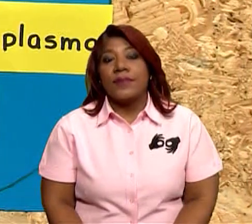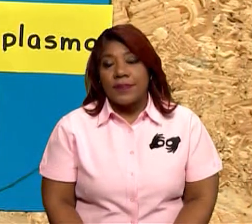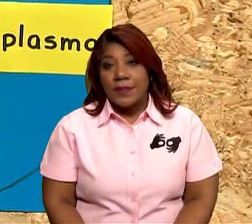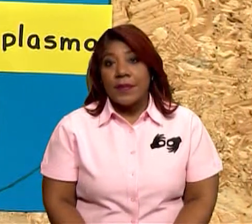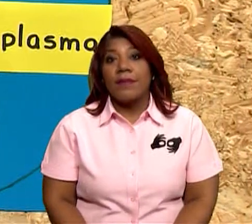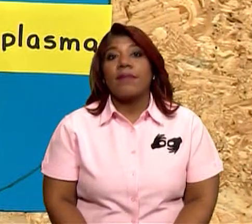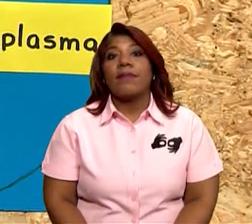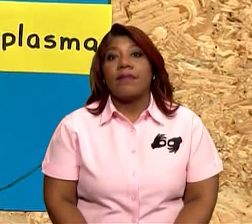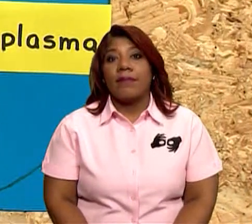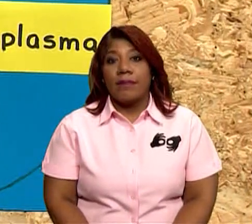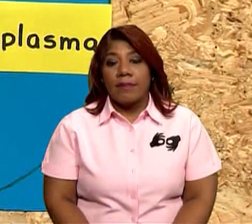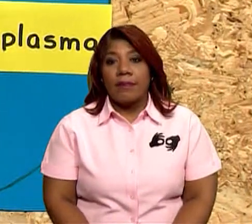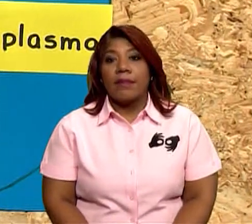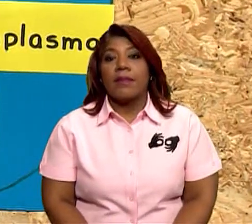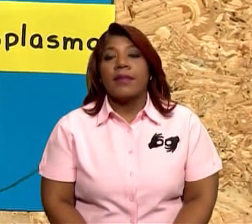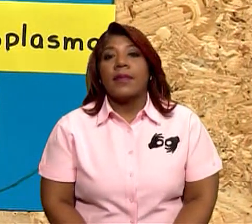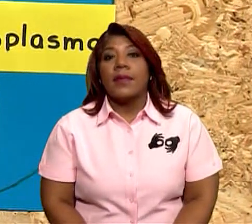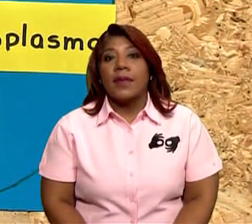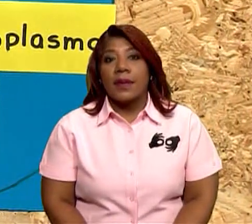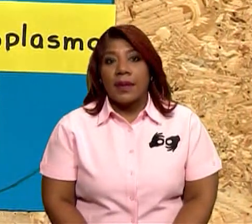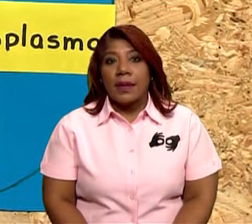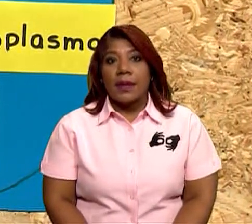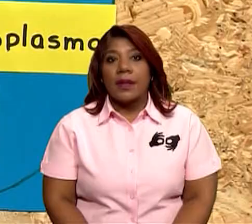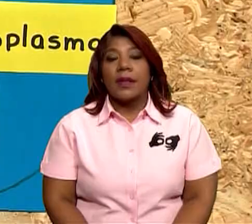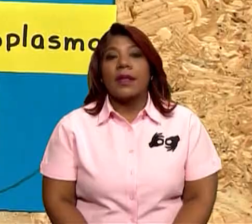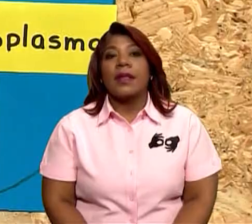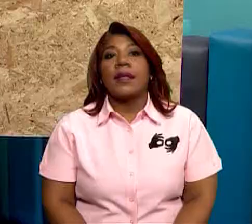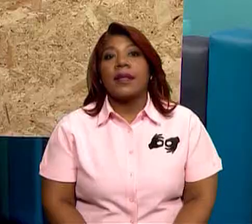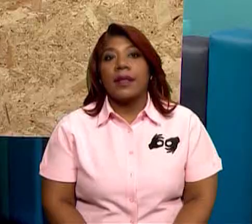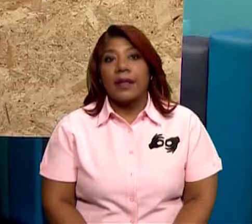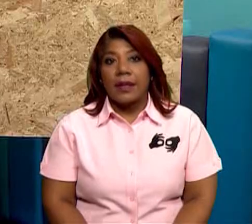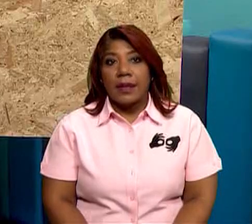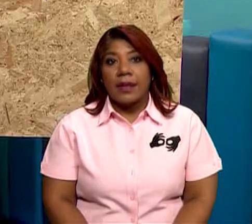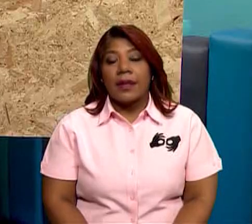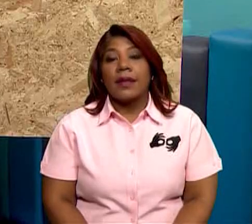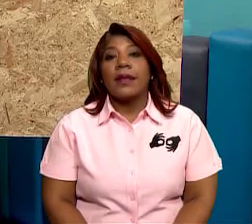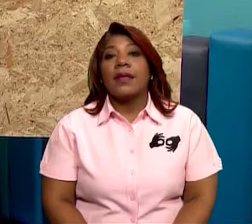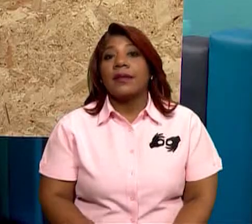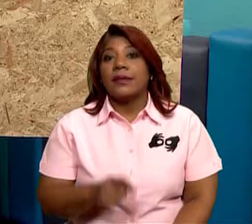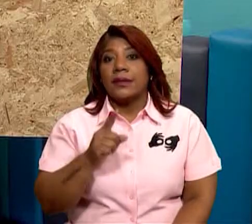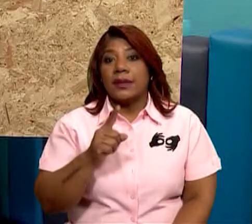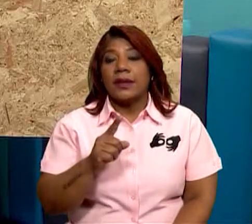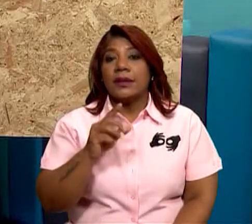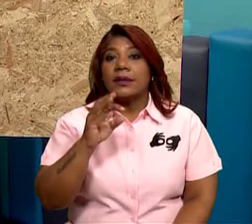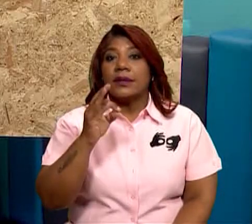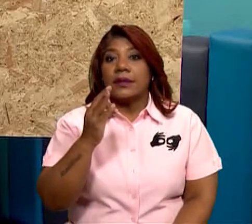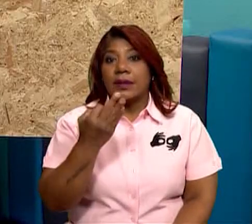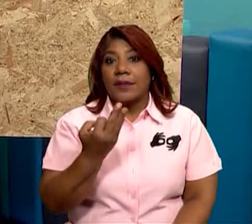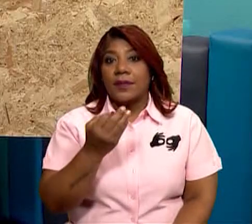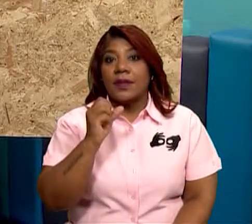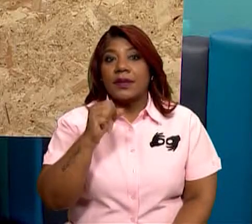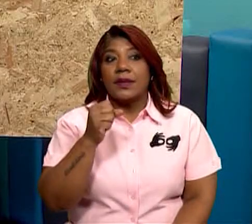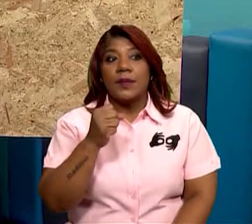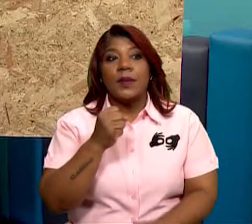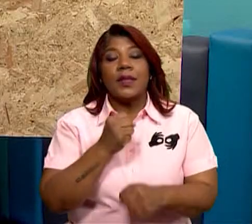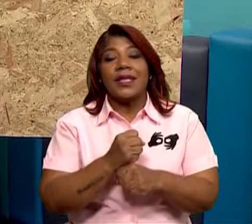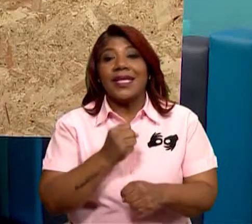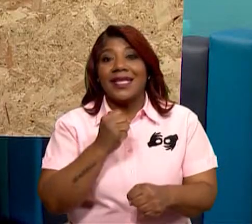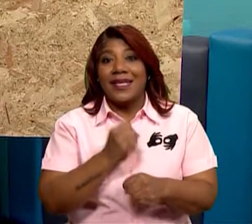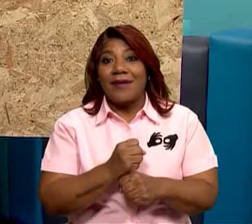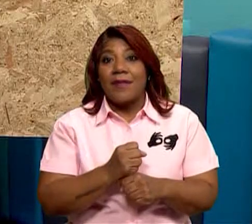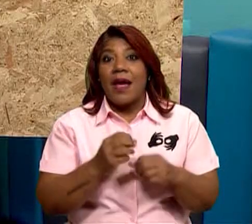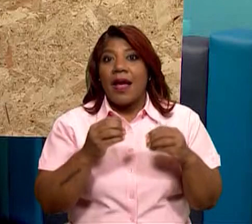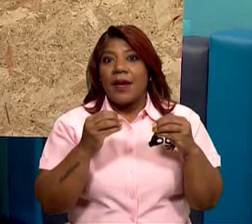Eucariotas. Son células eucariotas. Muy bien. Entonces, de esta forma podemos trabajar de una forma más gráfica, más